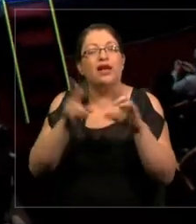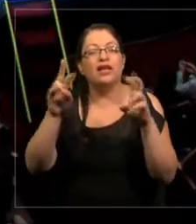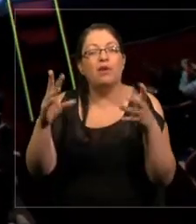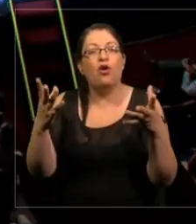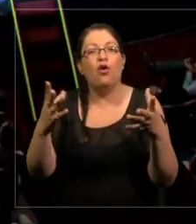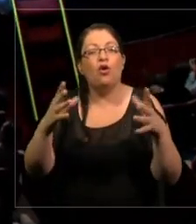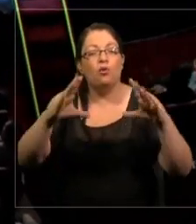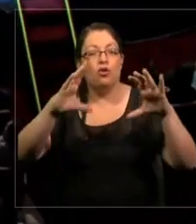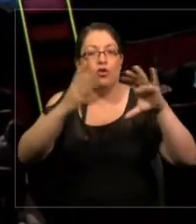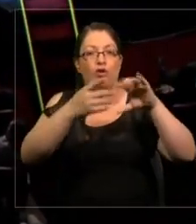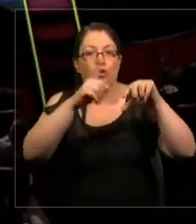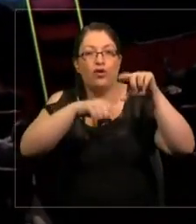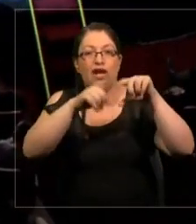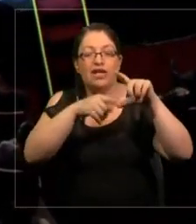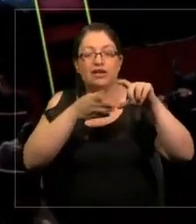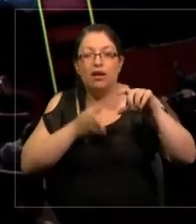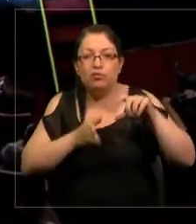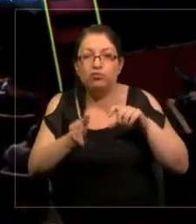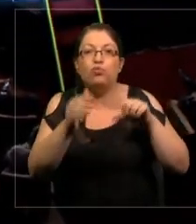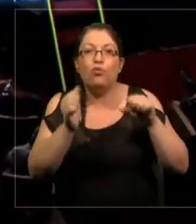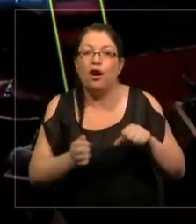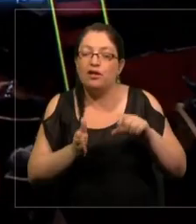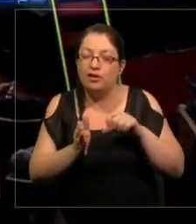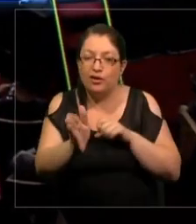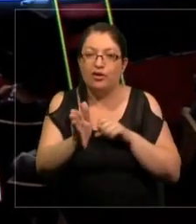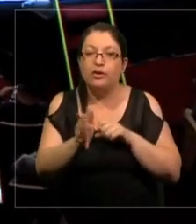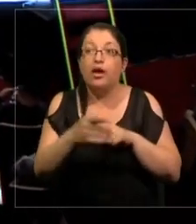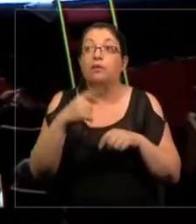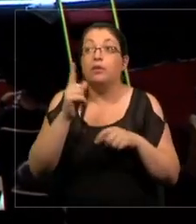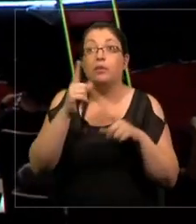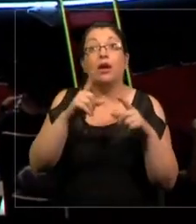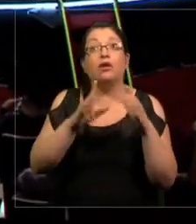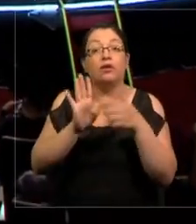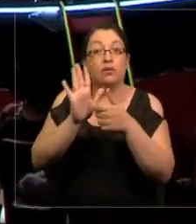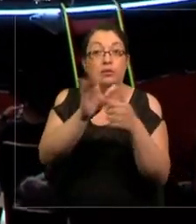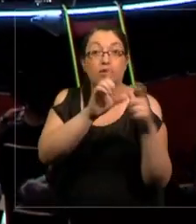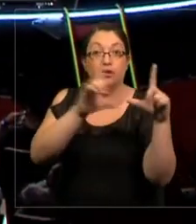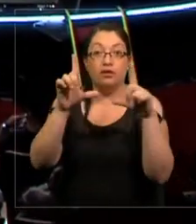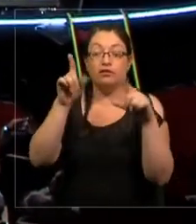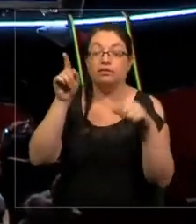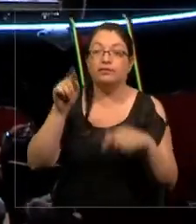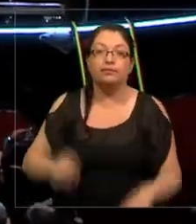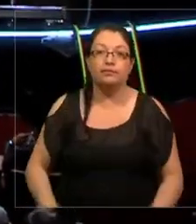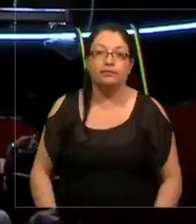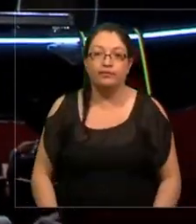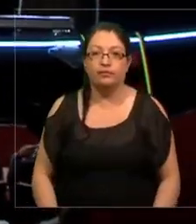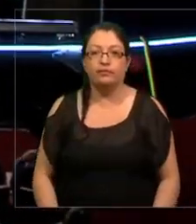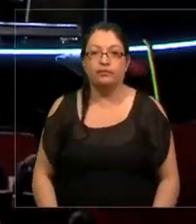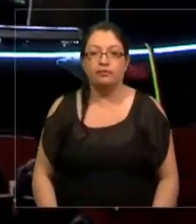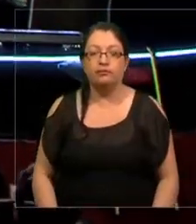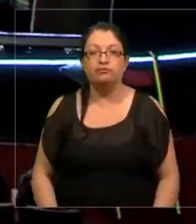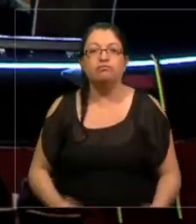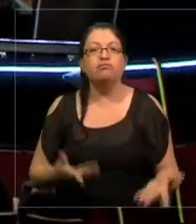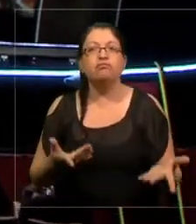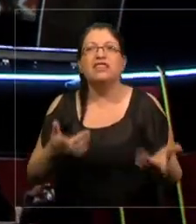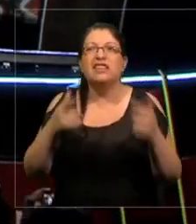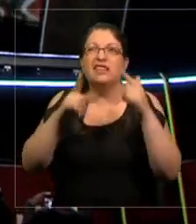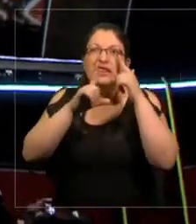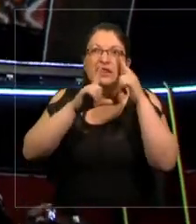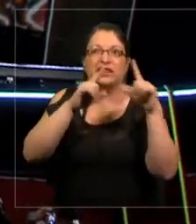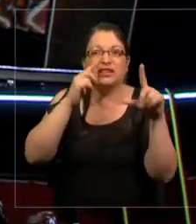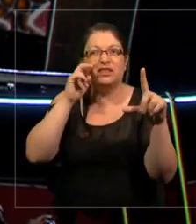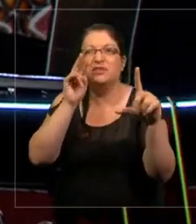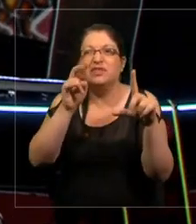planeta y voy a comenzar mostrándoles una imagen que apenas se ve.